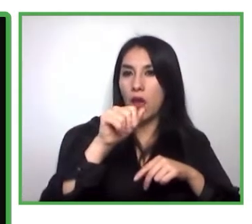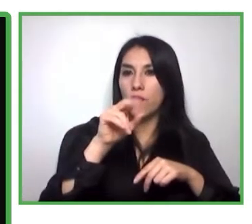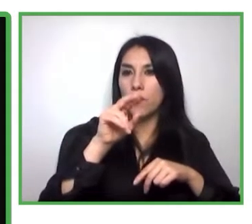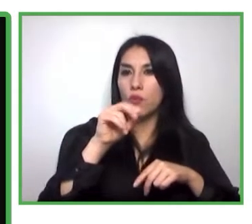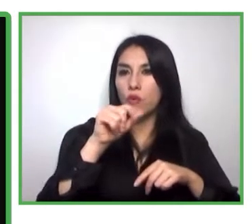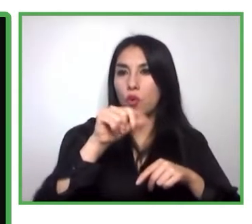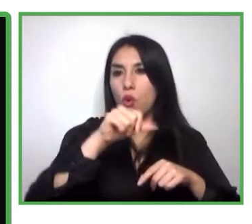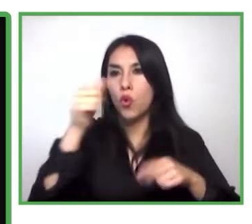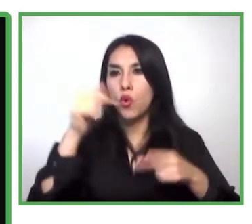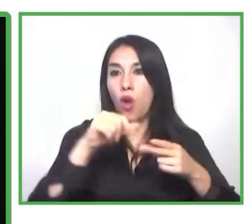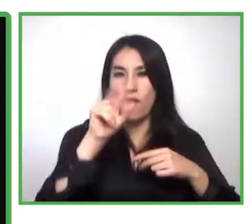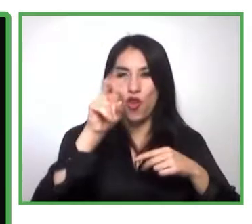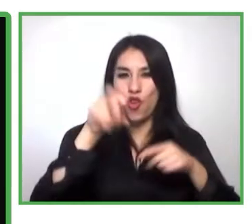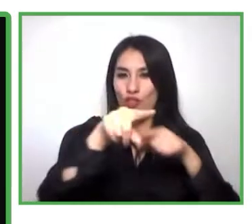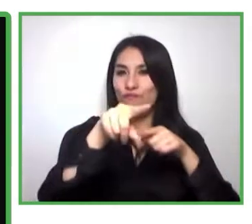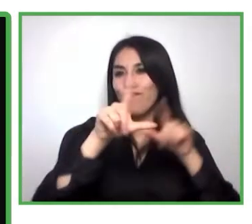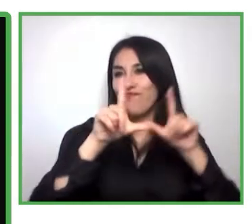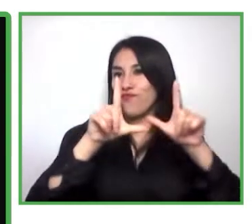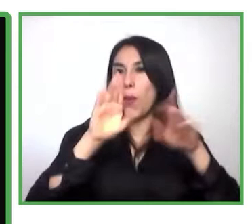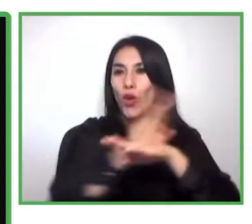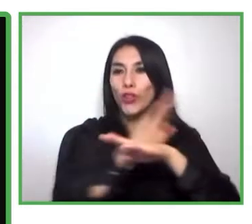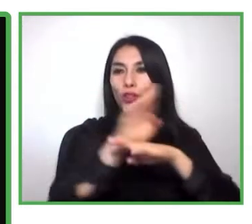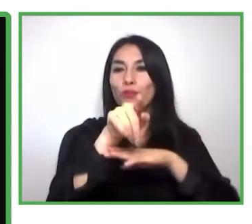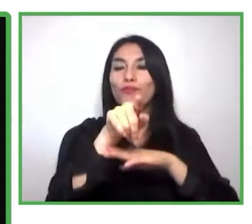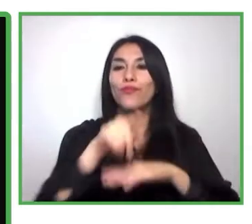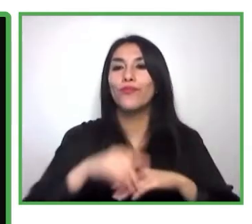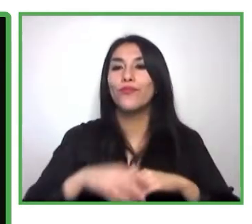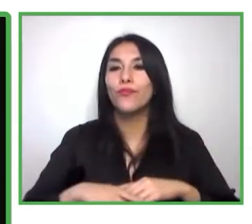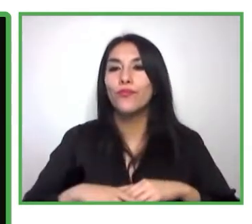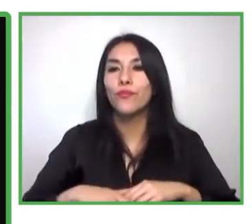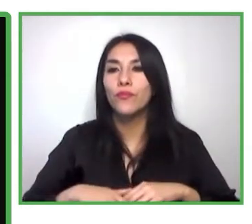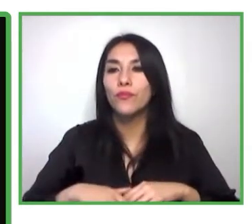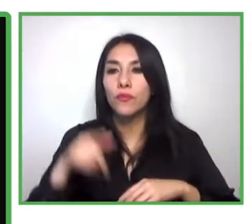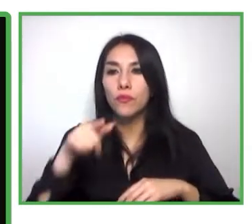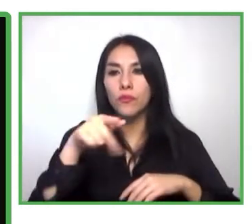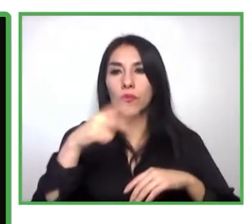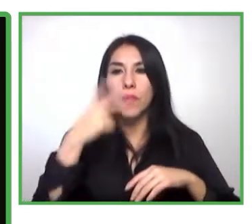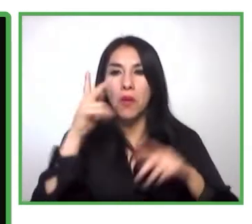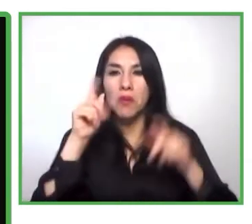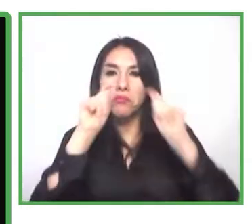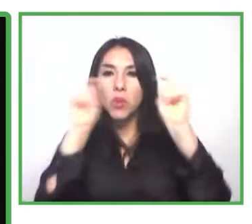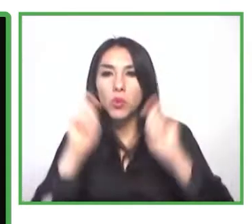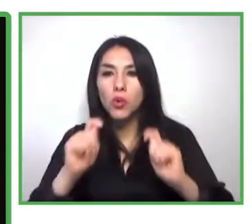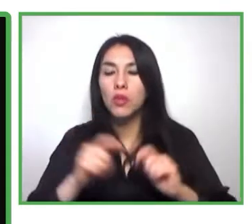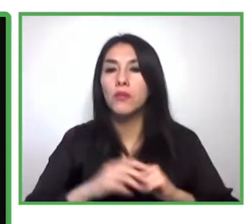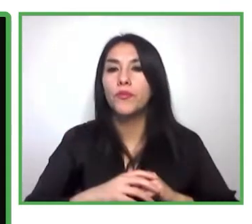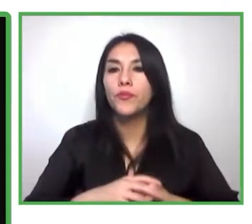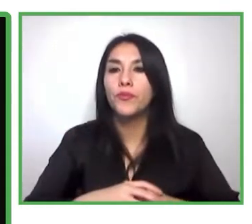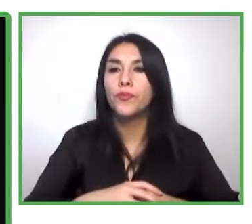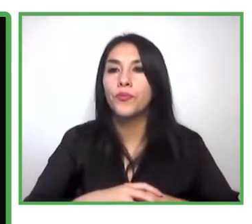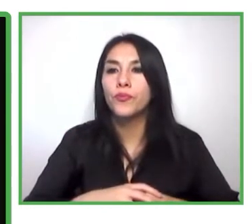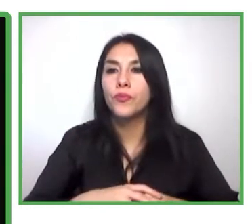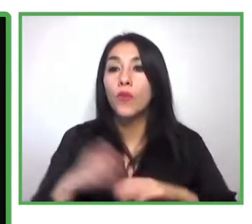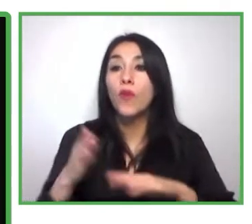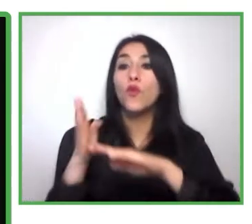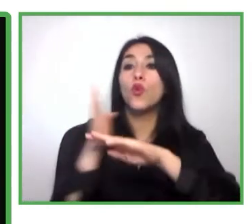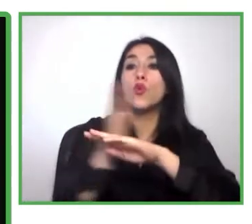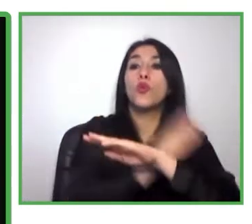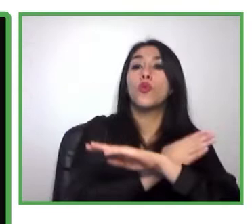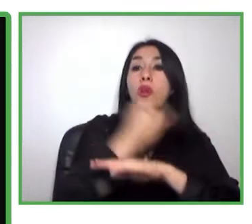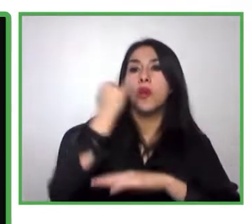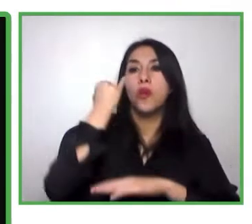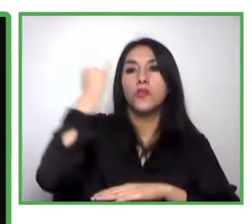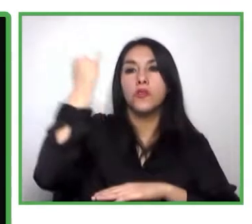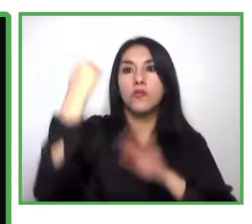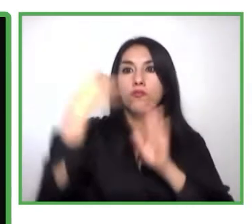que en su momento tal vez se estimaban para decir, bueno, cómo es un modelo de belleza, y el poder contar